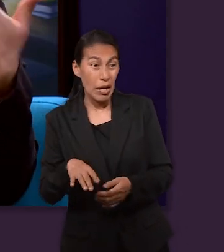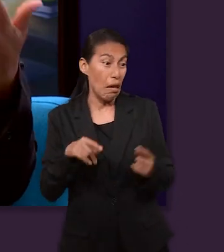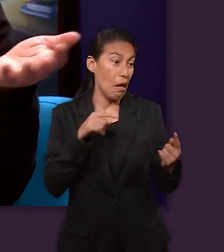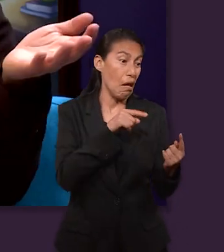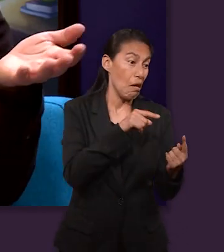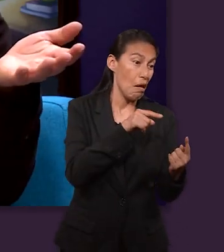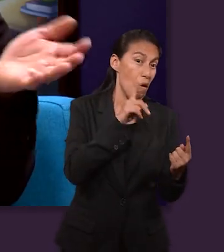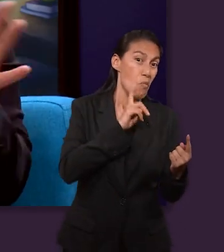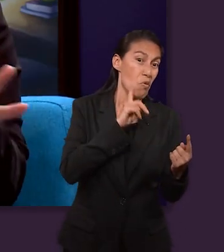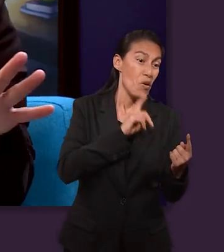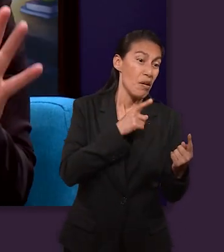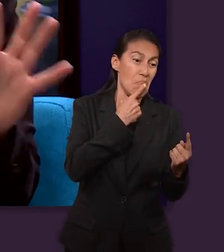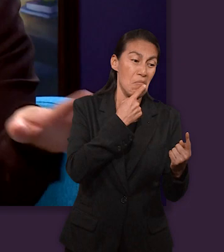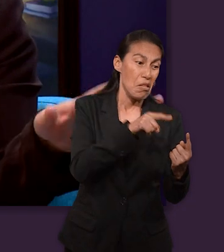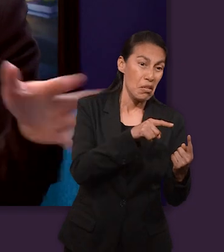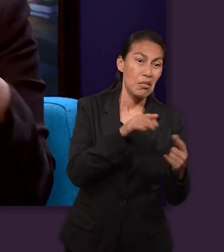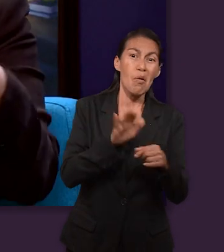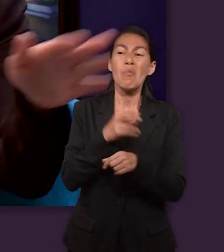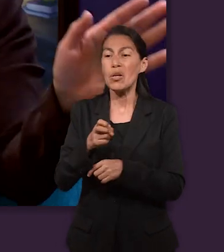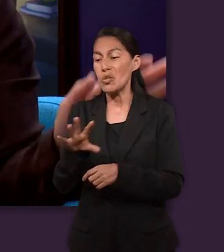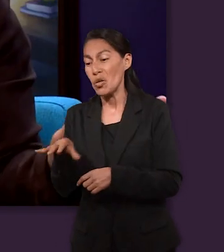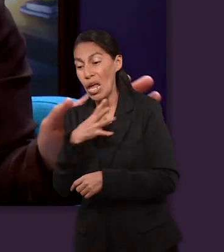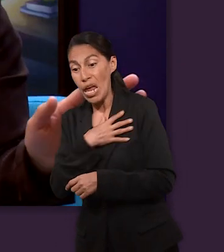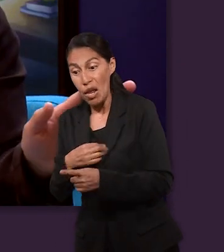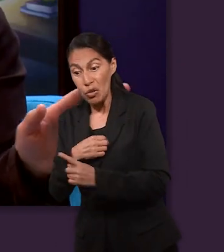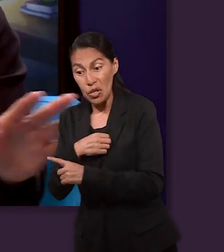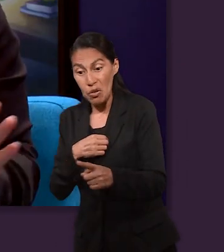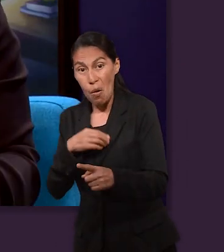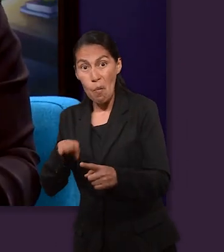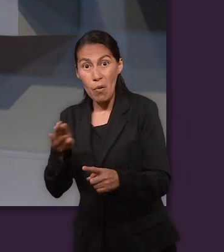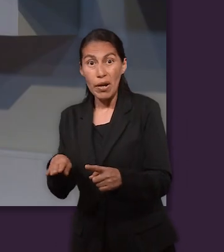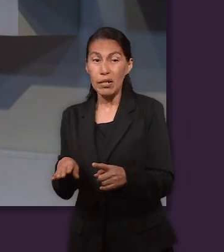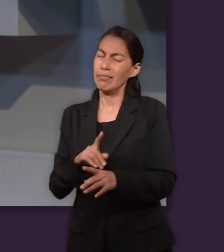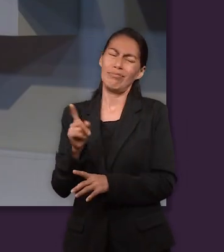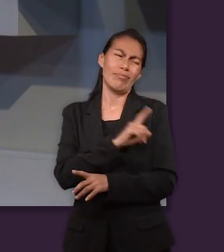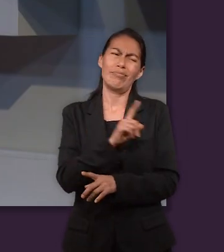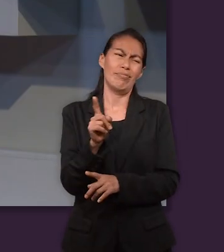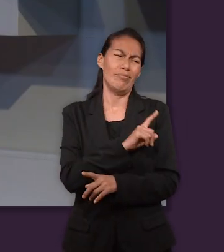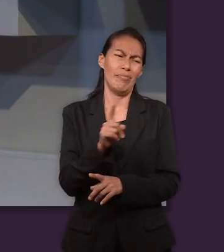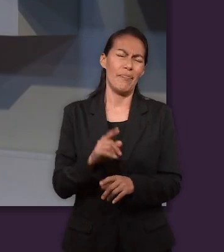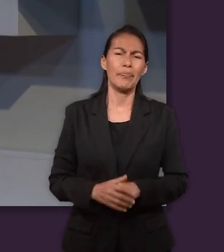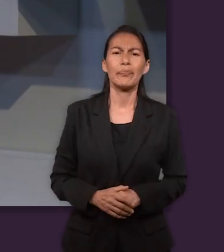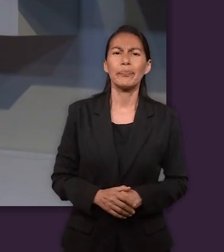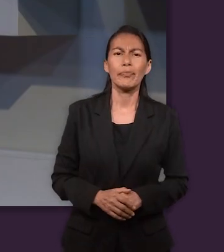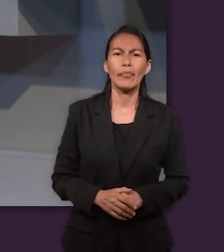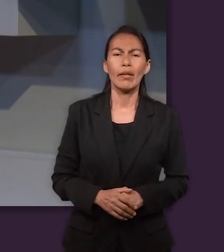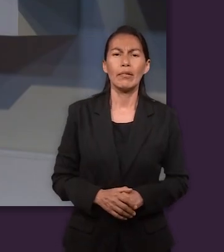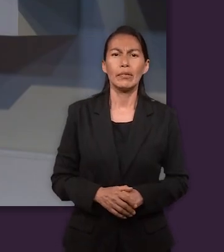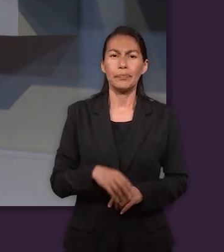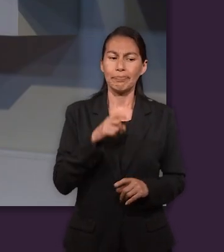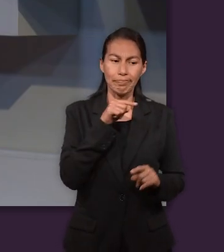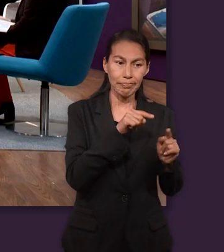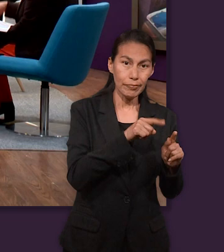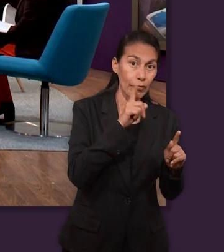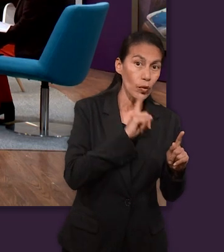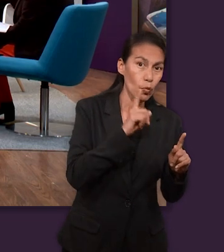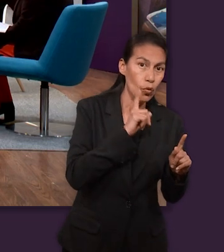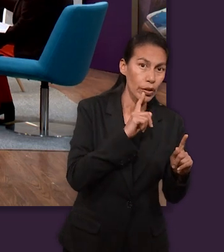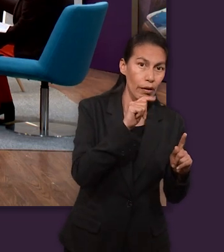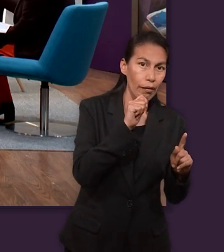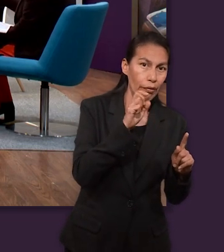que Tamar estaba maldita y por eso morían todos sus hijos. Se le priva, pero ella